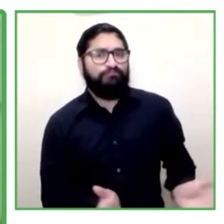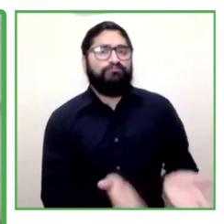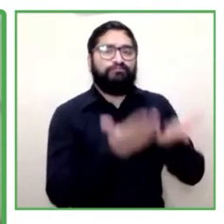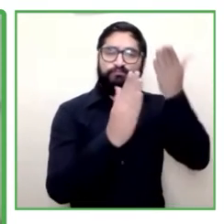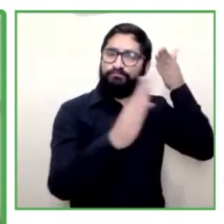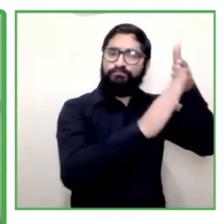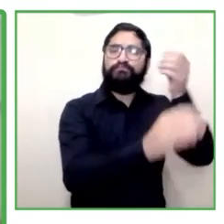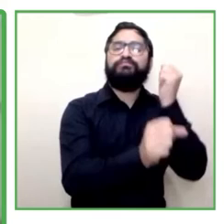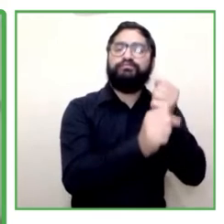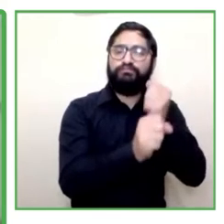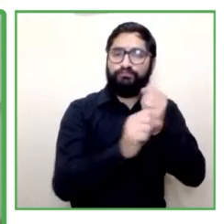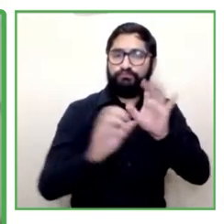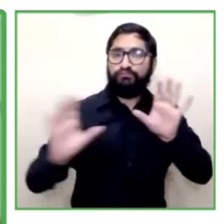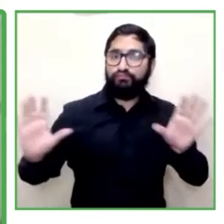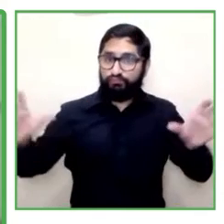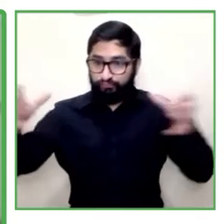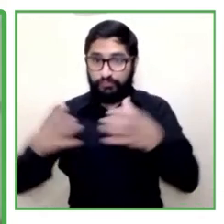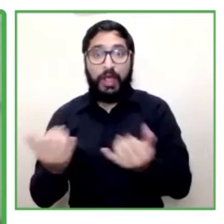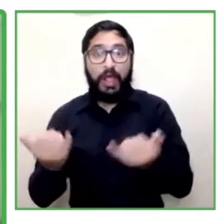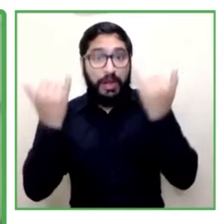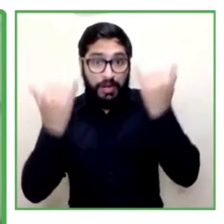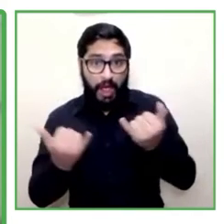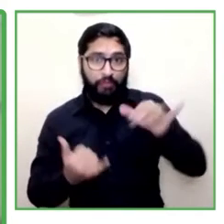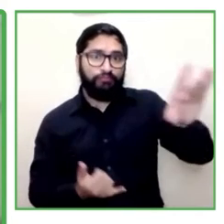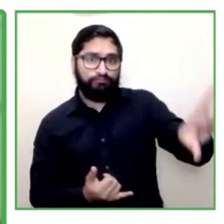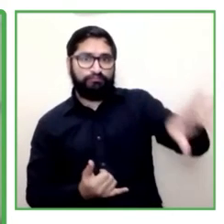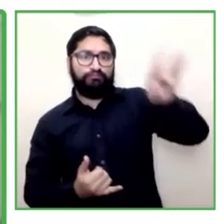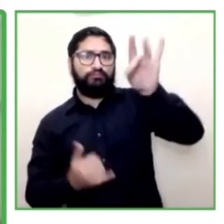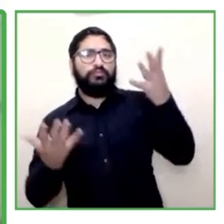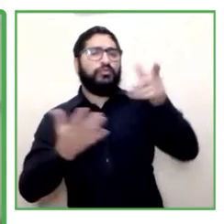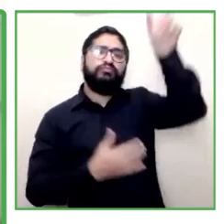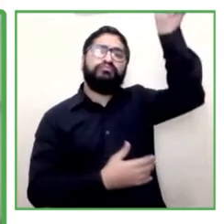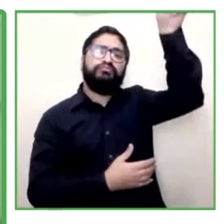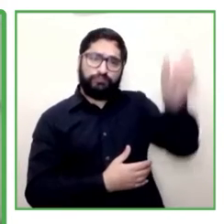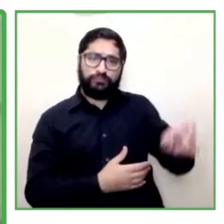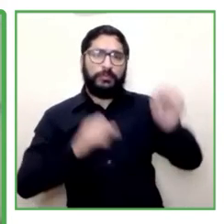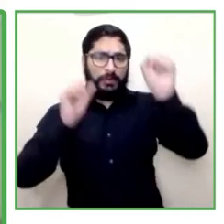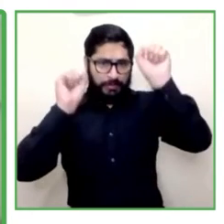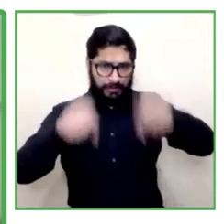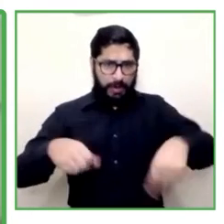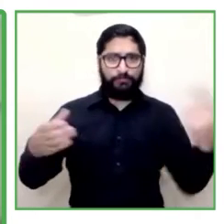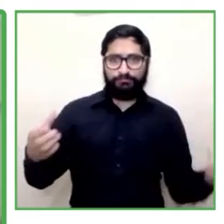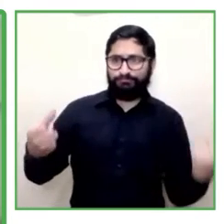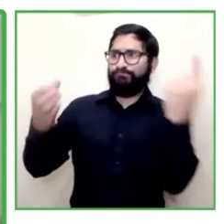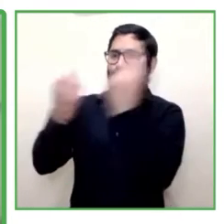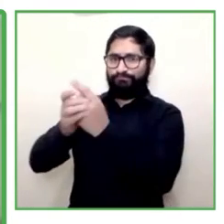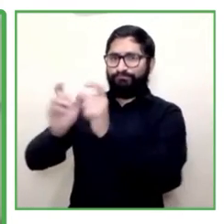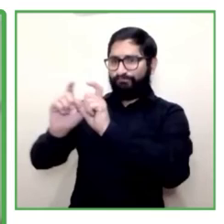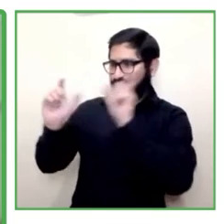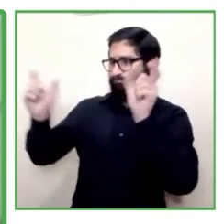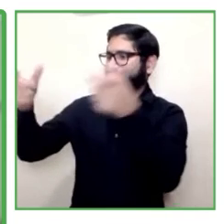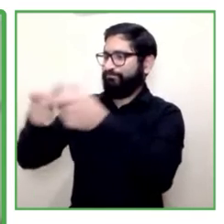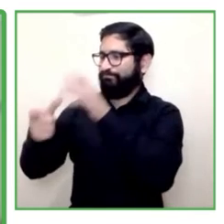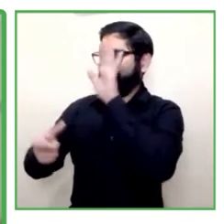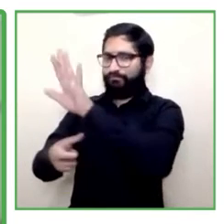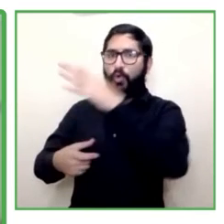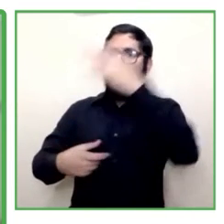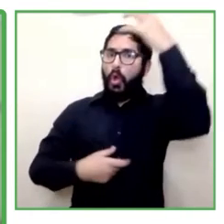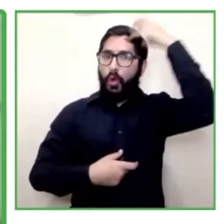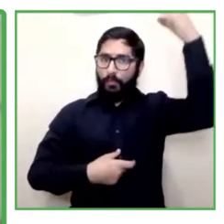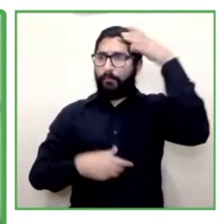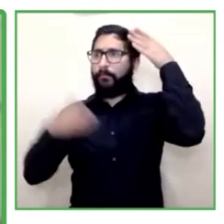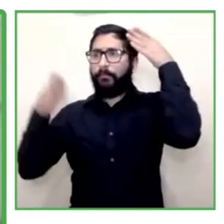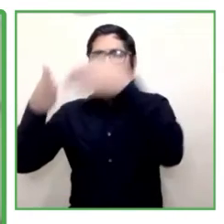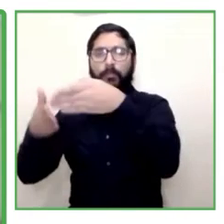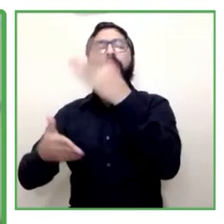elegido como miembro del Consejo de la Sociedad Civil de la Discapacidad de